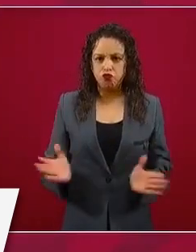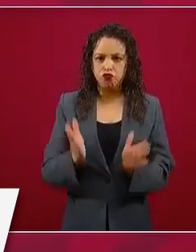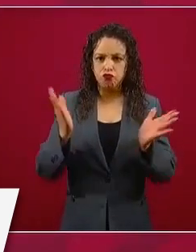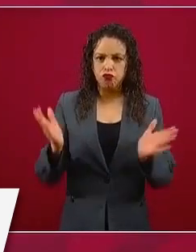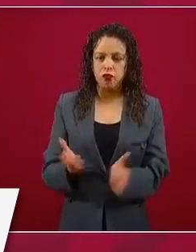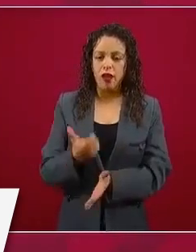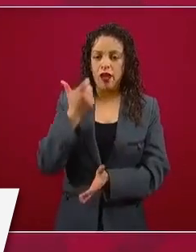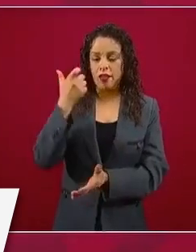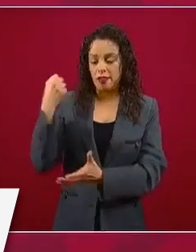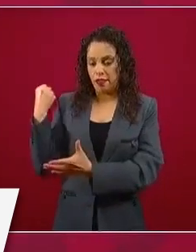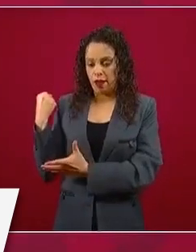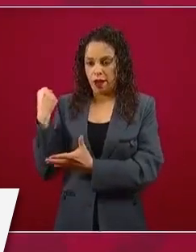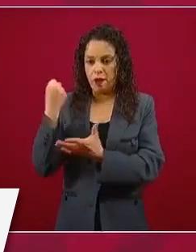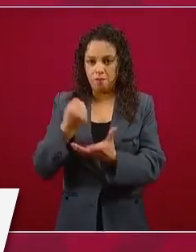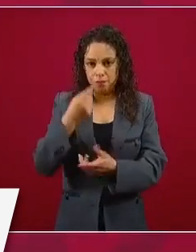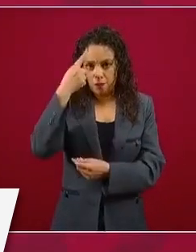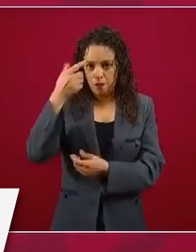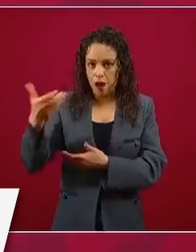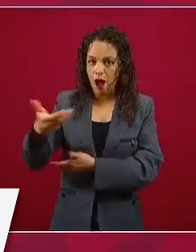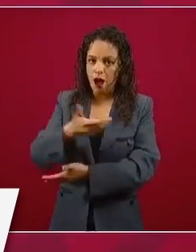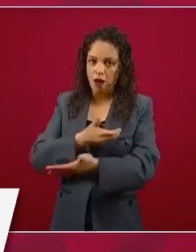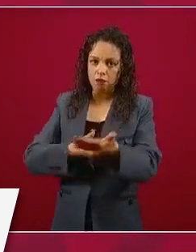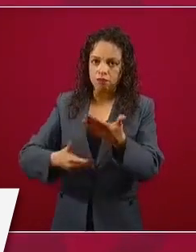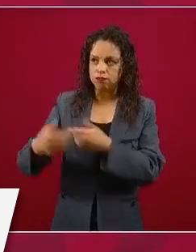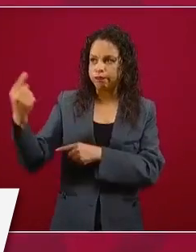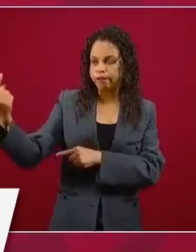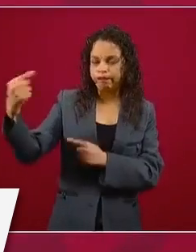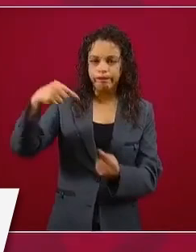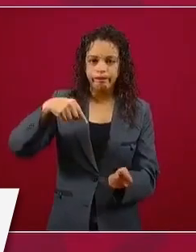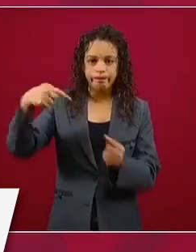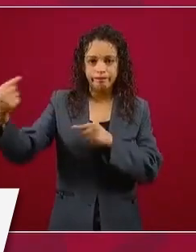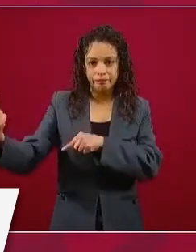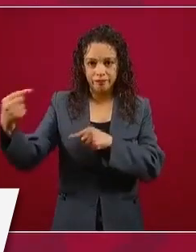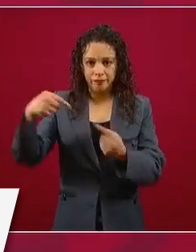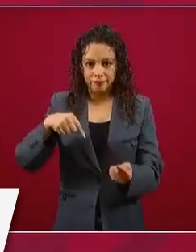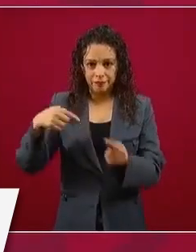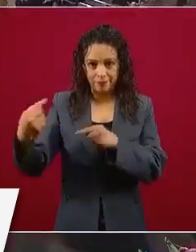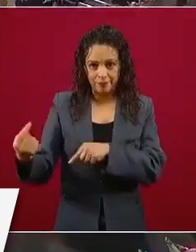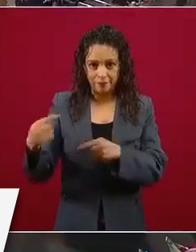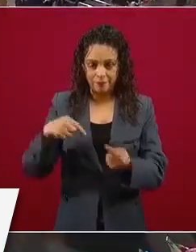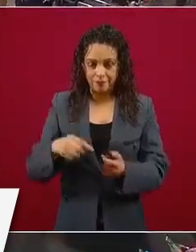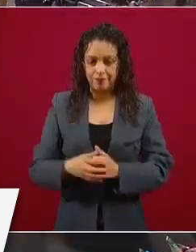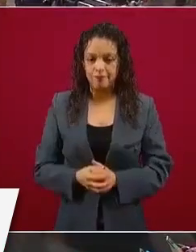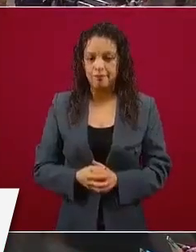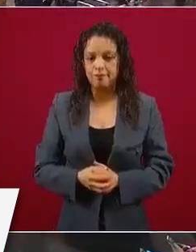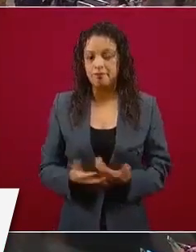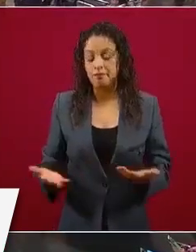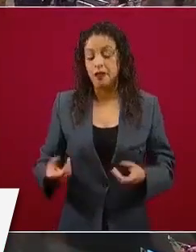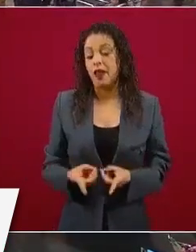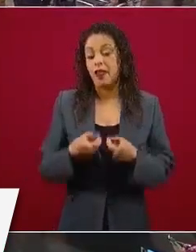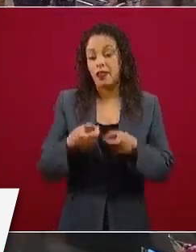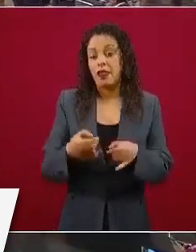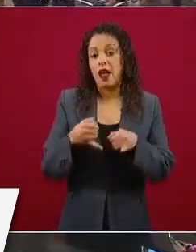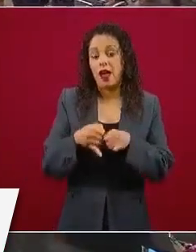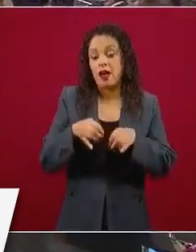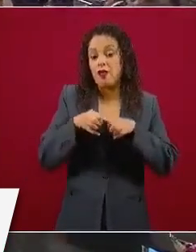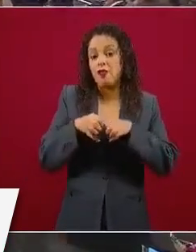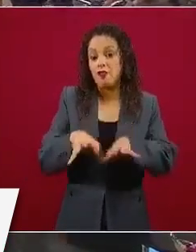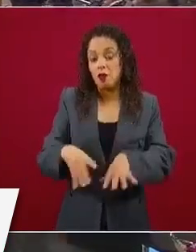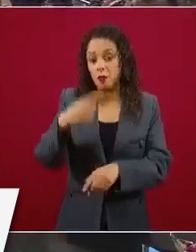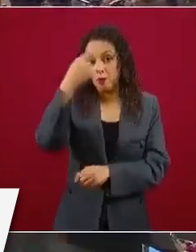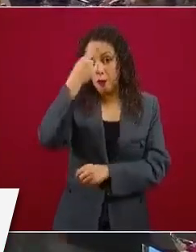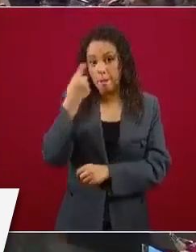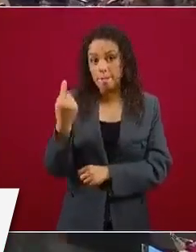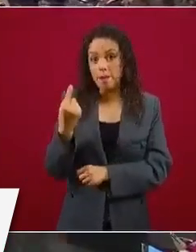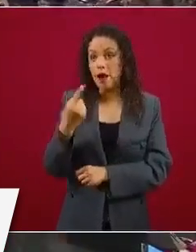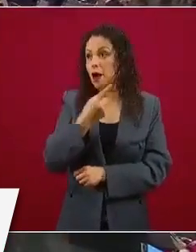dar mucha información a quienes quieren venir a poner sus plantas